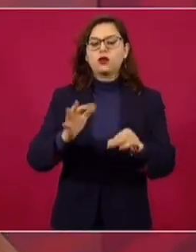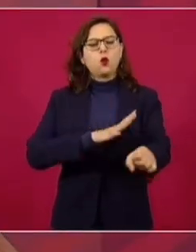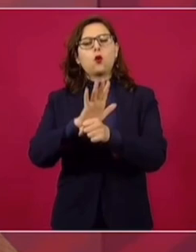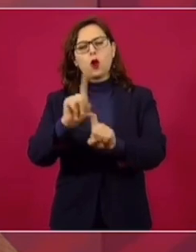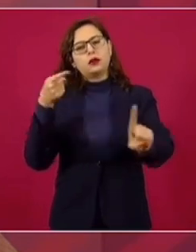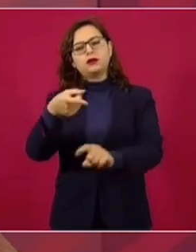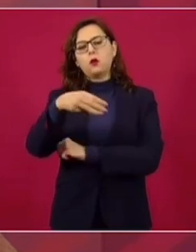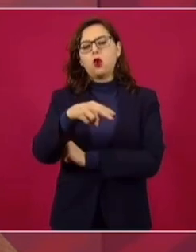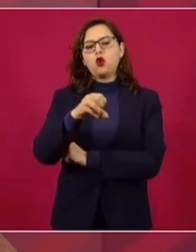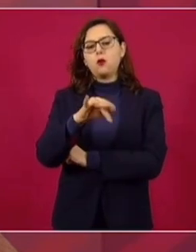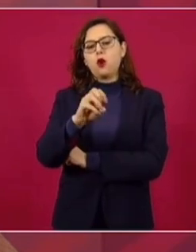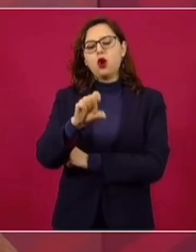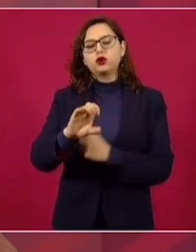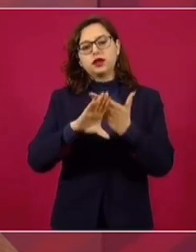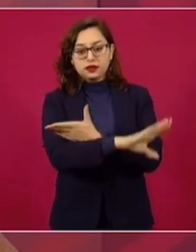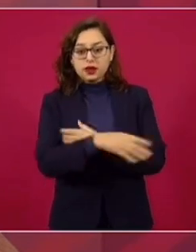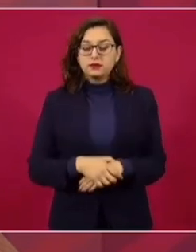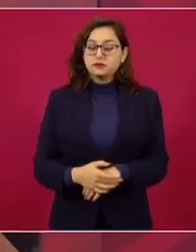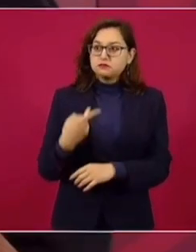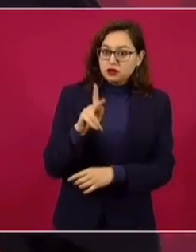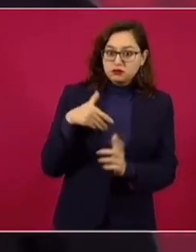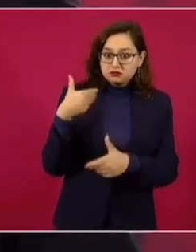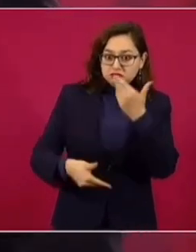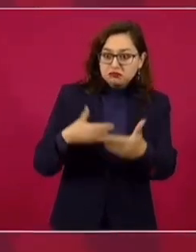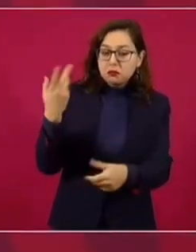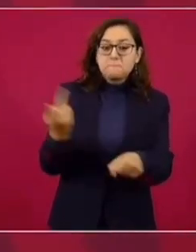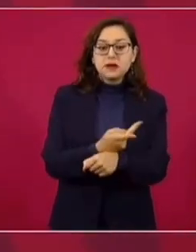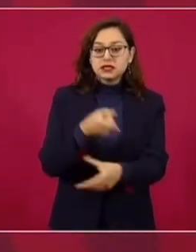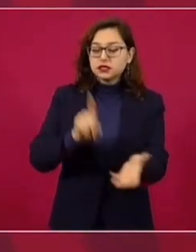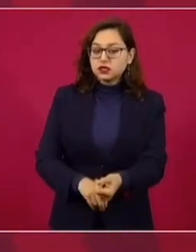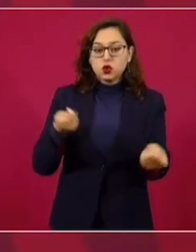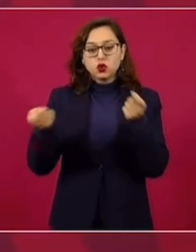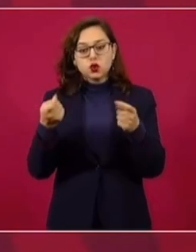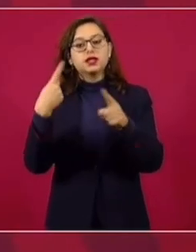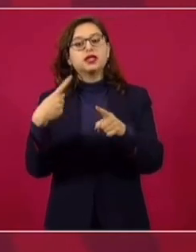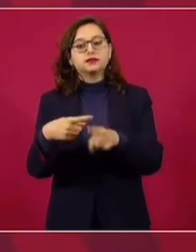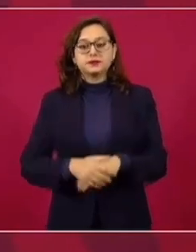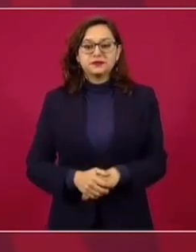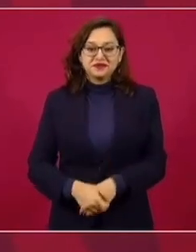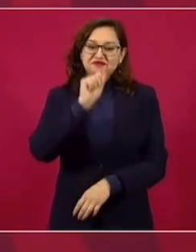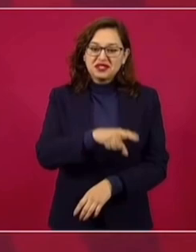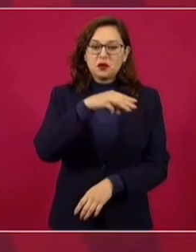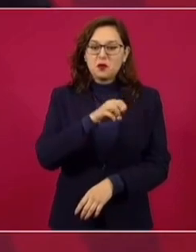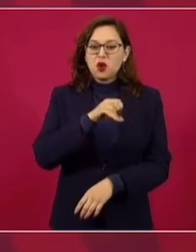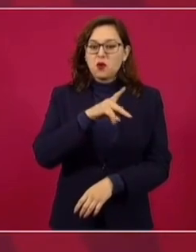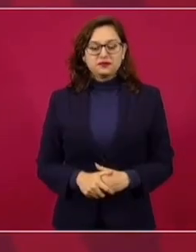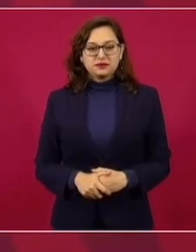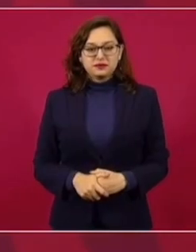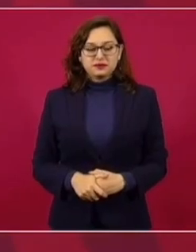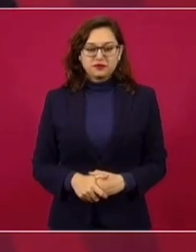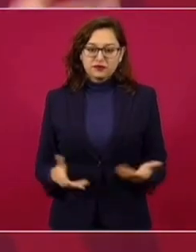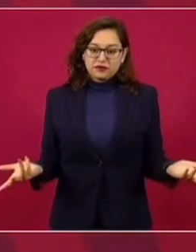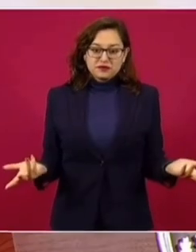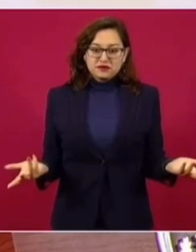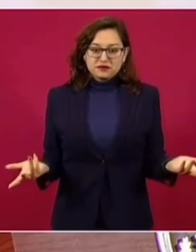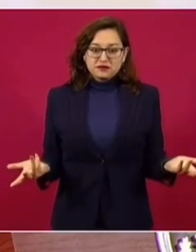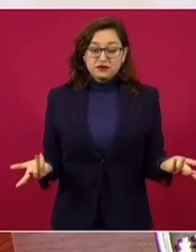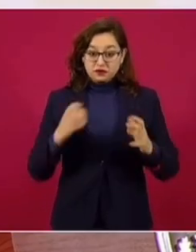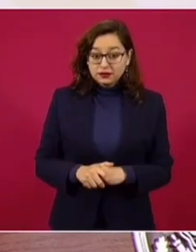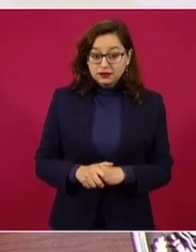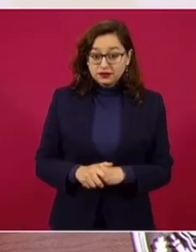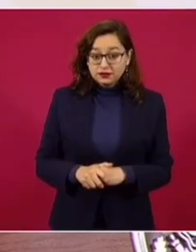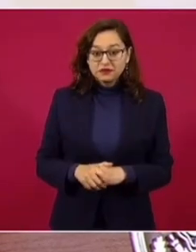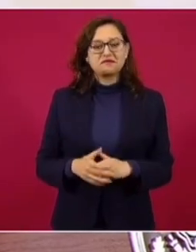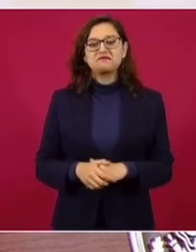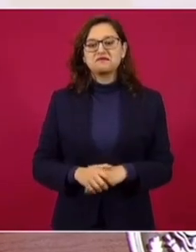¿Y se avanzó? ¿Quiénes mandan ahí? Realmente. Las grandes corporaciones monopólicas. Ya no hay monopolios en la comunicación.